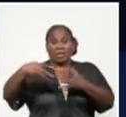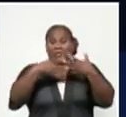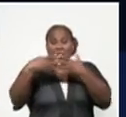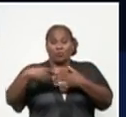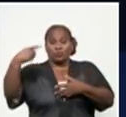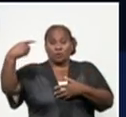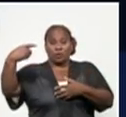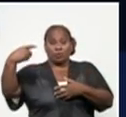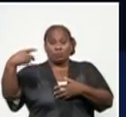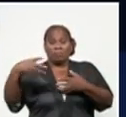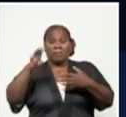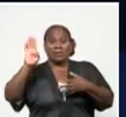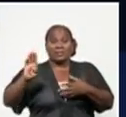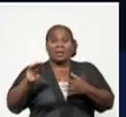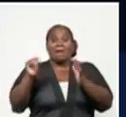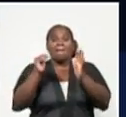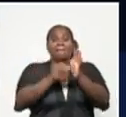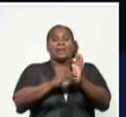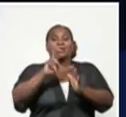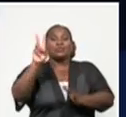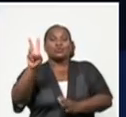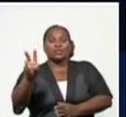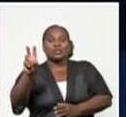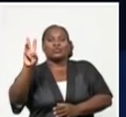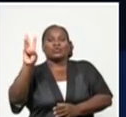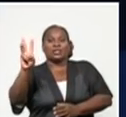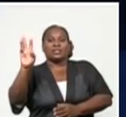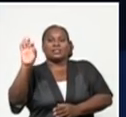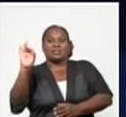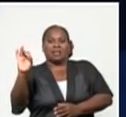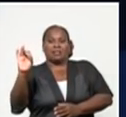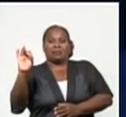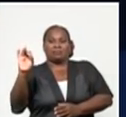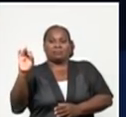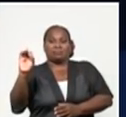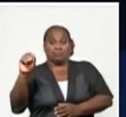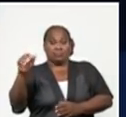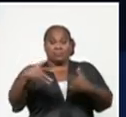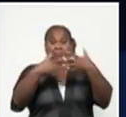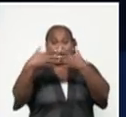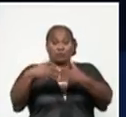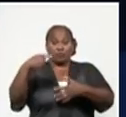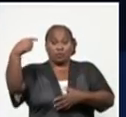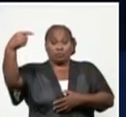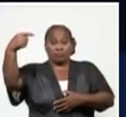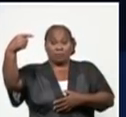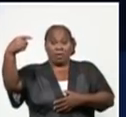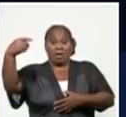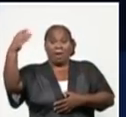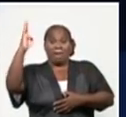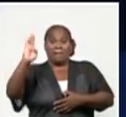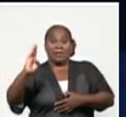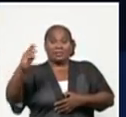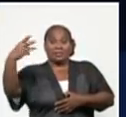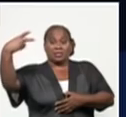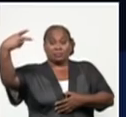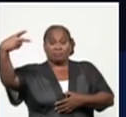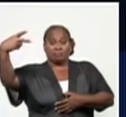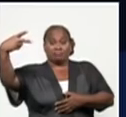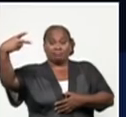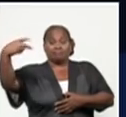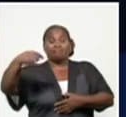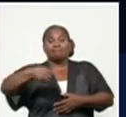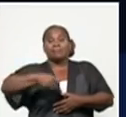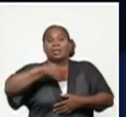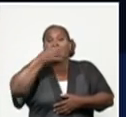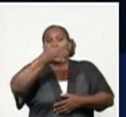.237 fallecidos. Creo que con este comportamiento, estos aspectos que todos